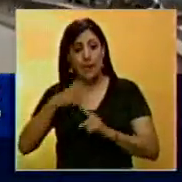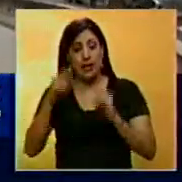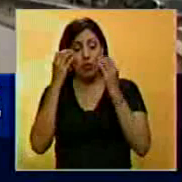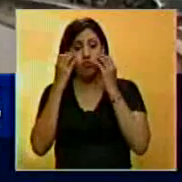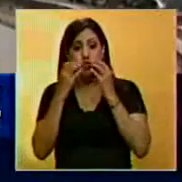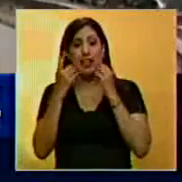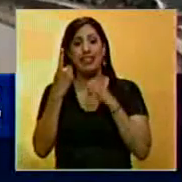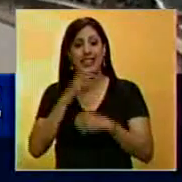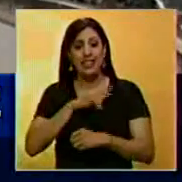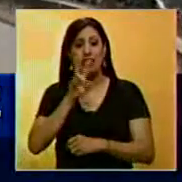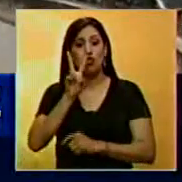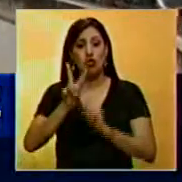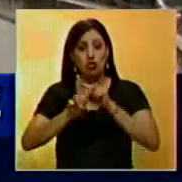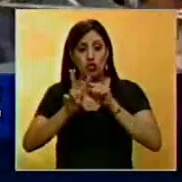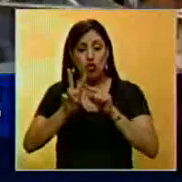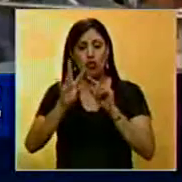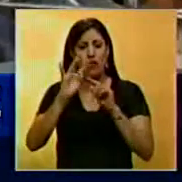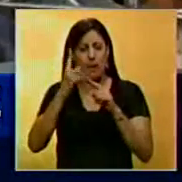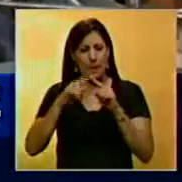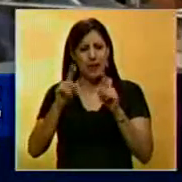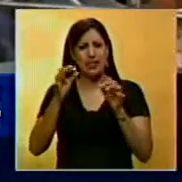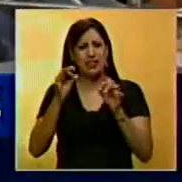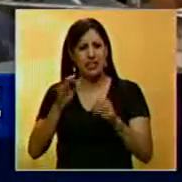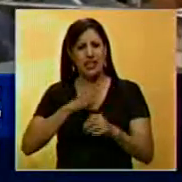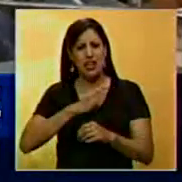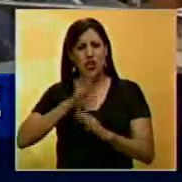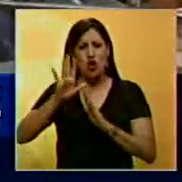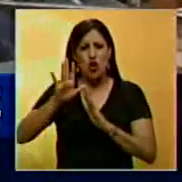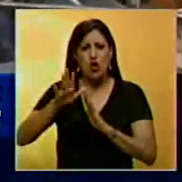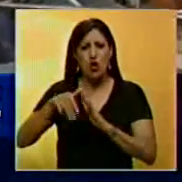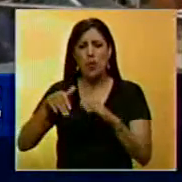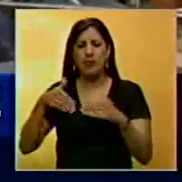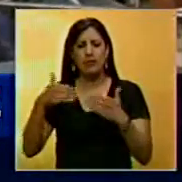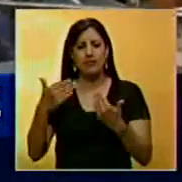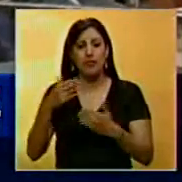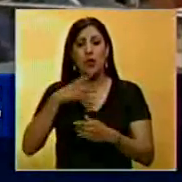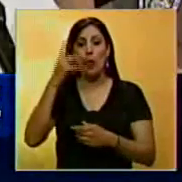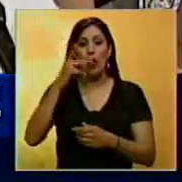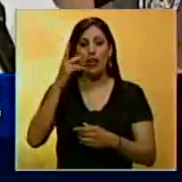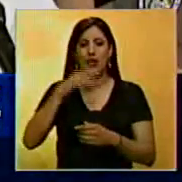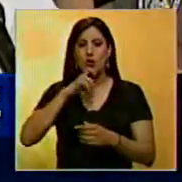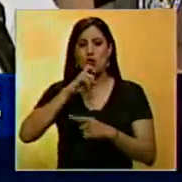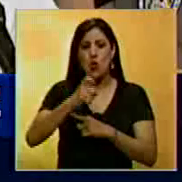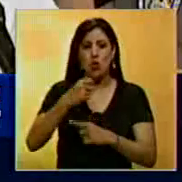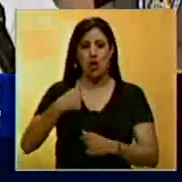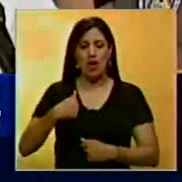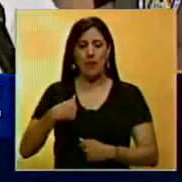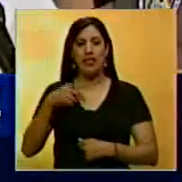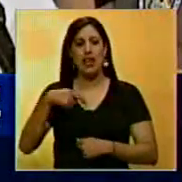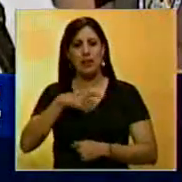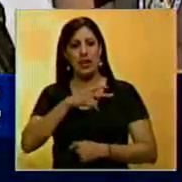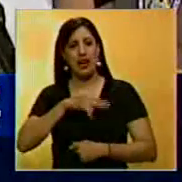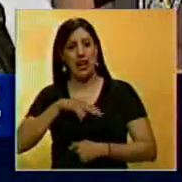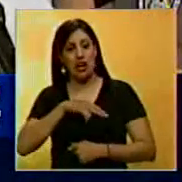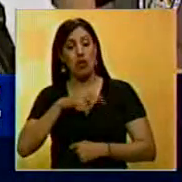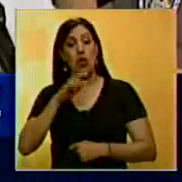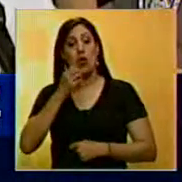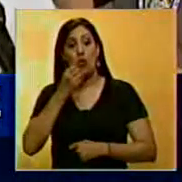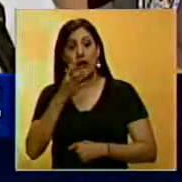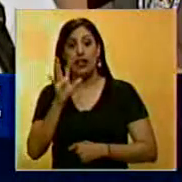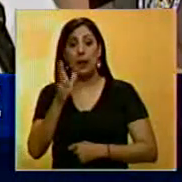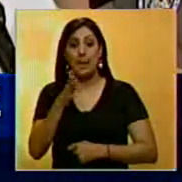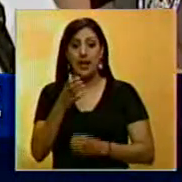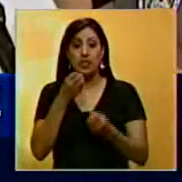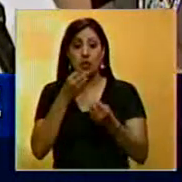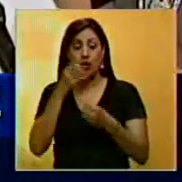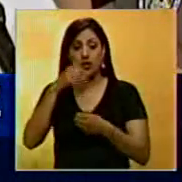dice que hay dos elementos que le permiten asegurar que la motivación es tanto política como religiosa, según lo que expresó